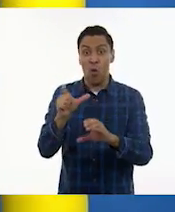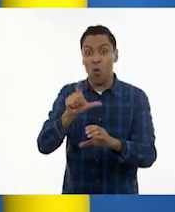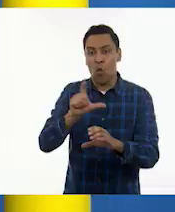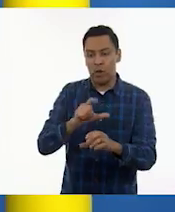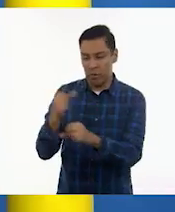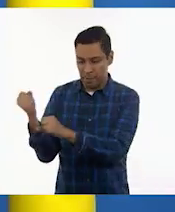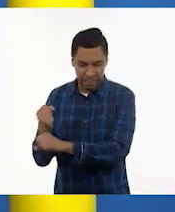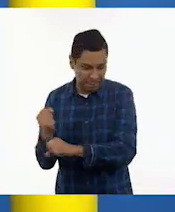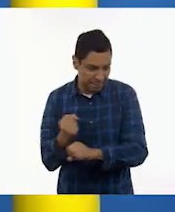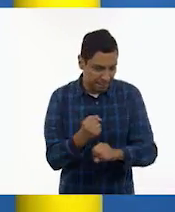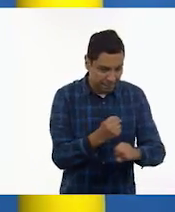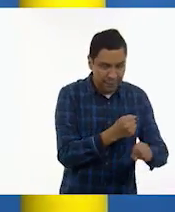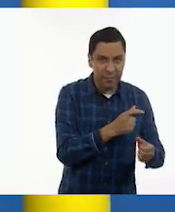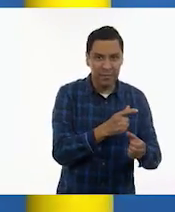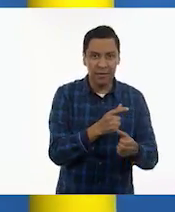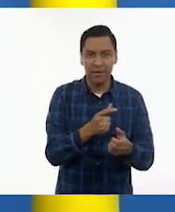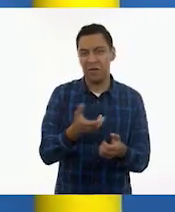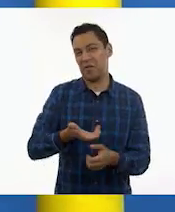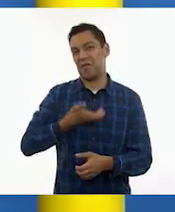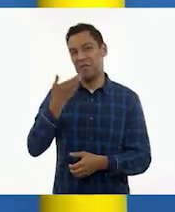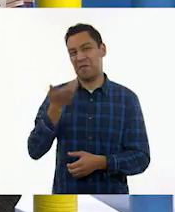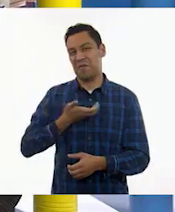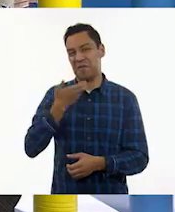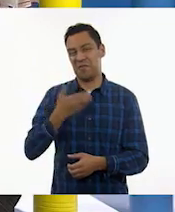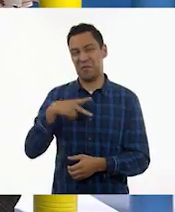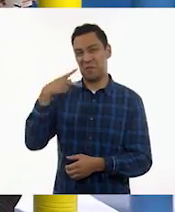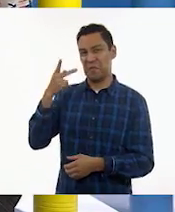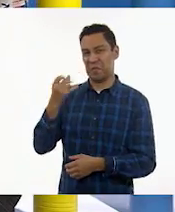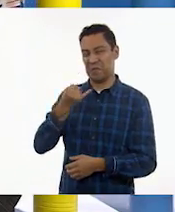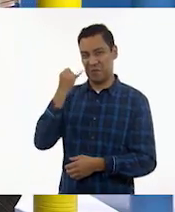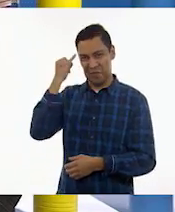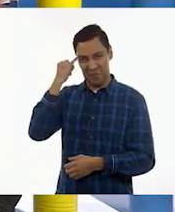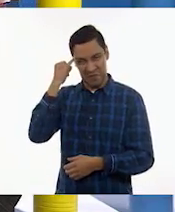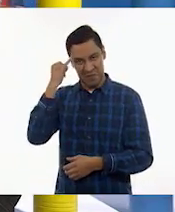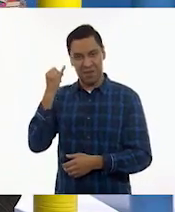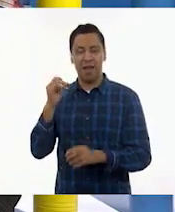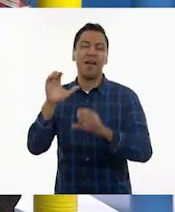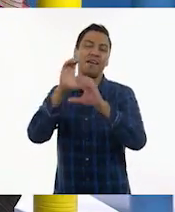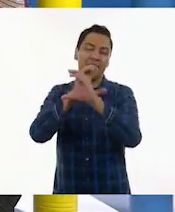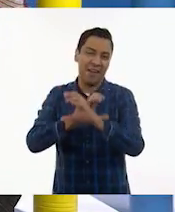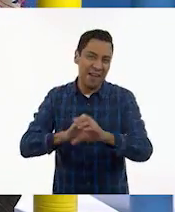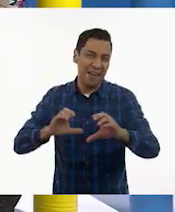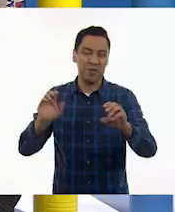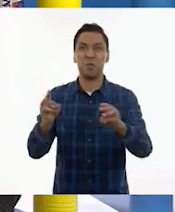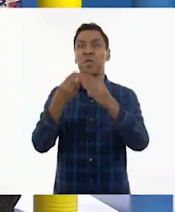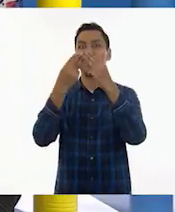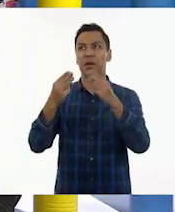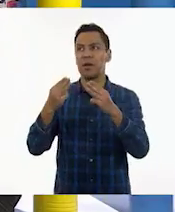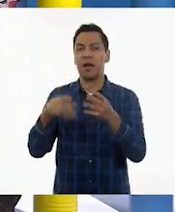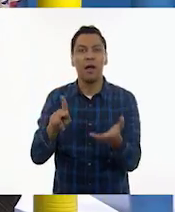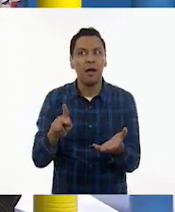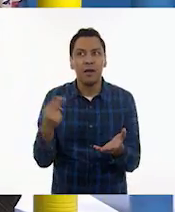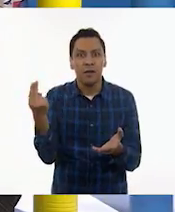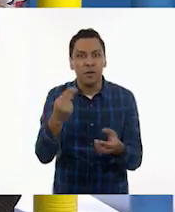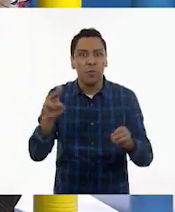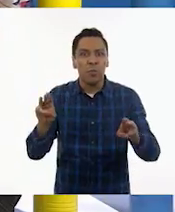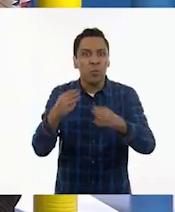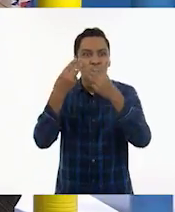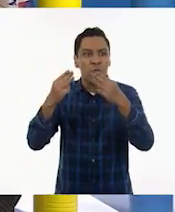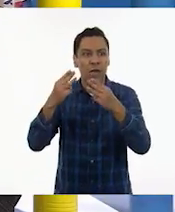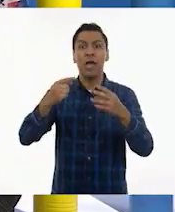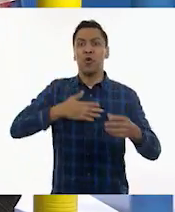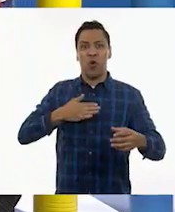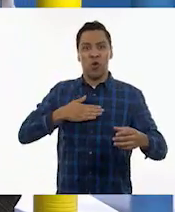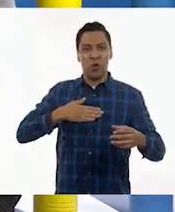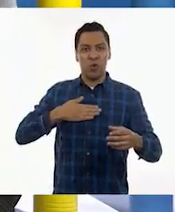cantan una canción. Ah. Pero, ¿con qué la vamos a acompañar? Yo, yo, Necesitamos un músico. Yo soy músico. Ah, muy bien.